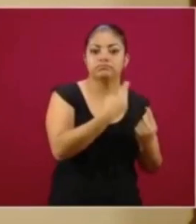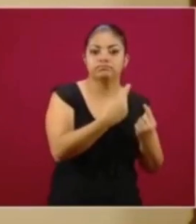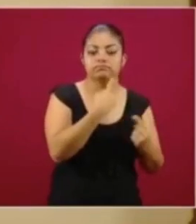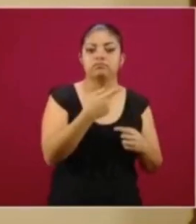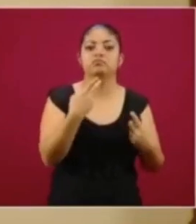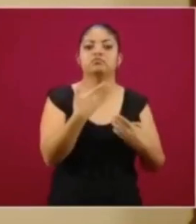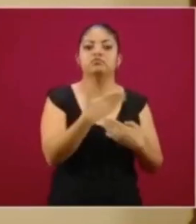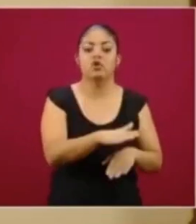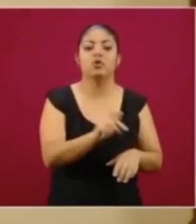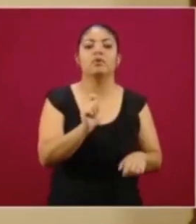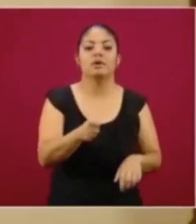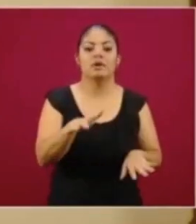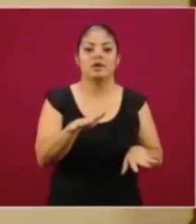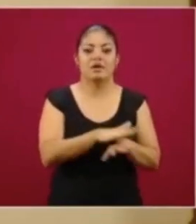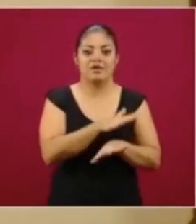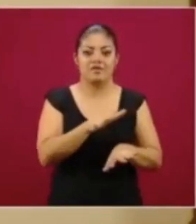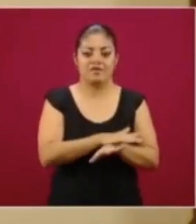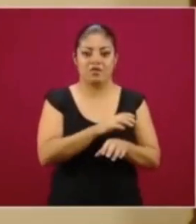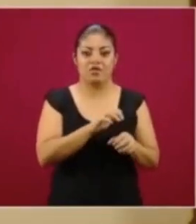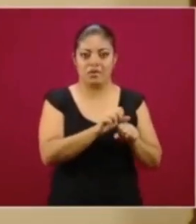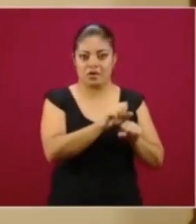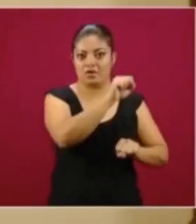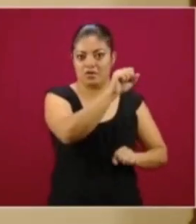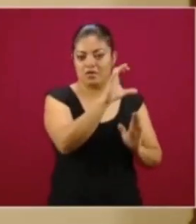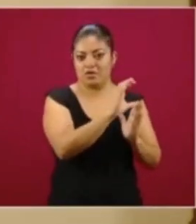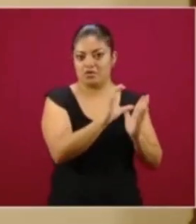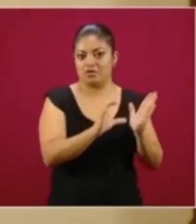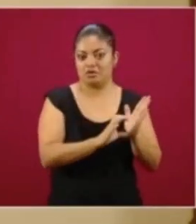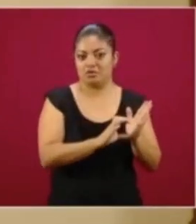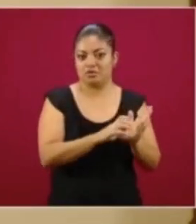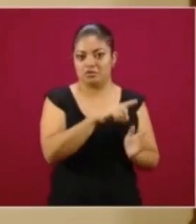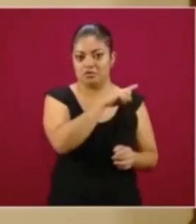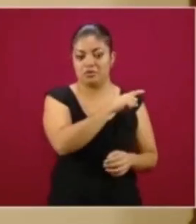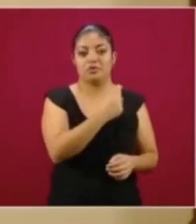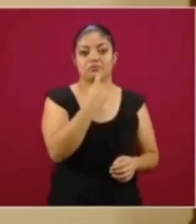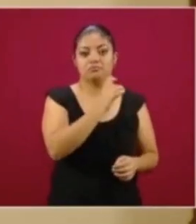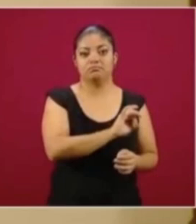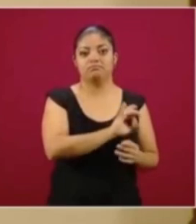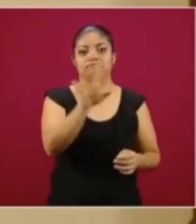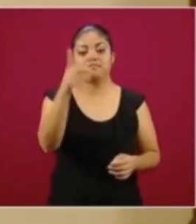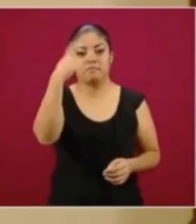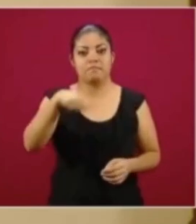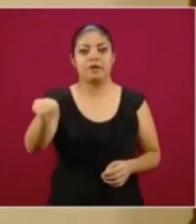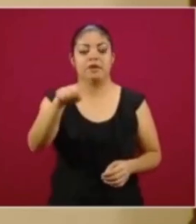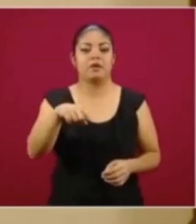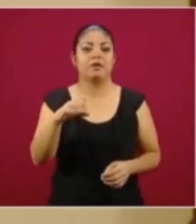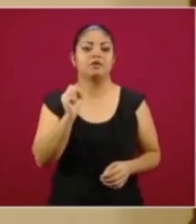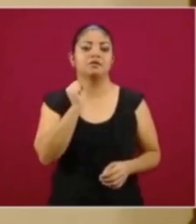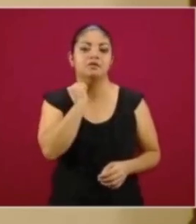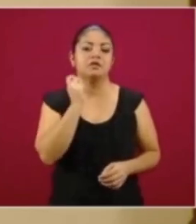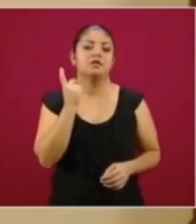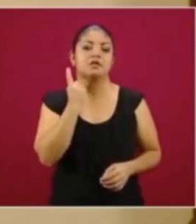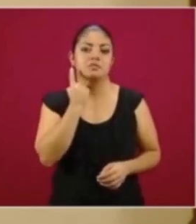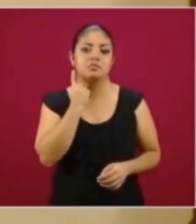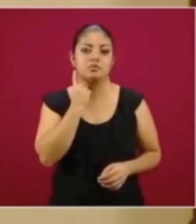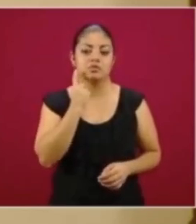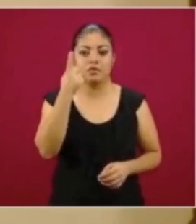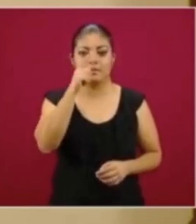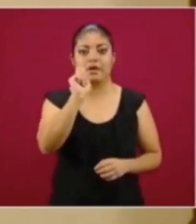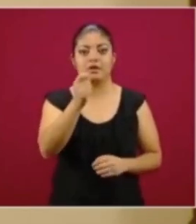reforma constitucional enviada por el señor presidente al Congreso para elevar a derecho